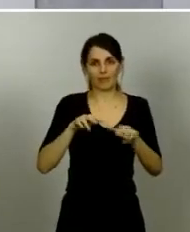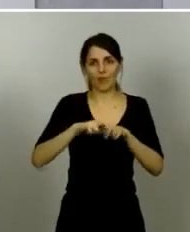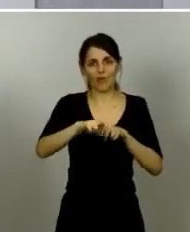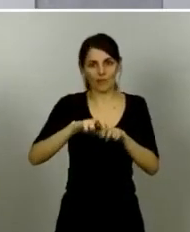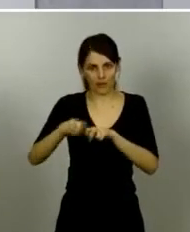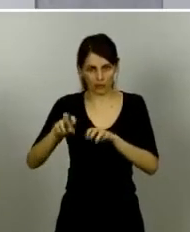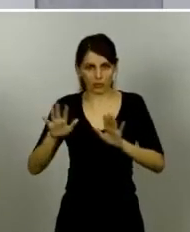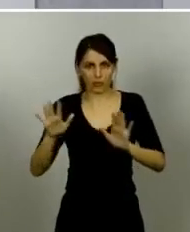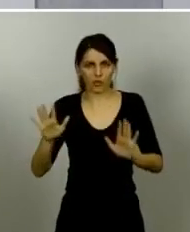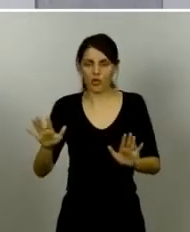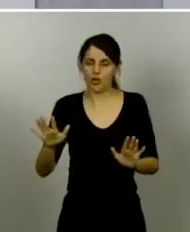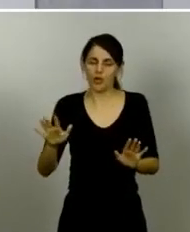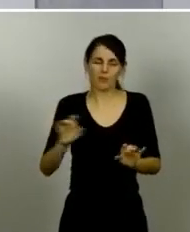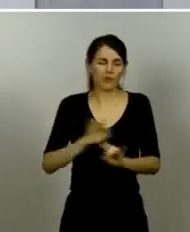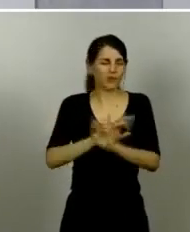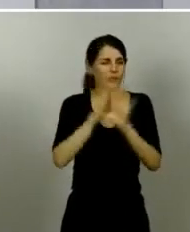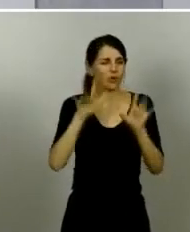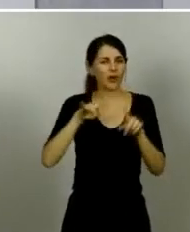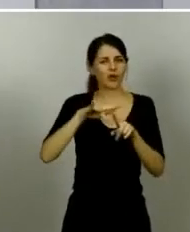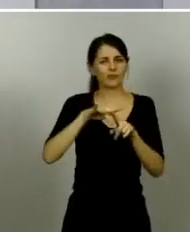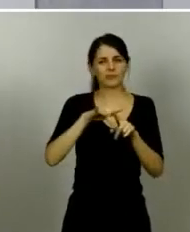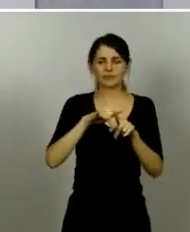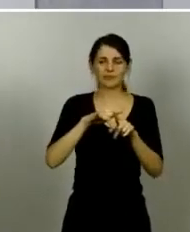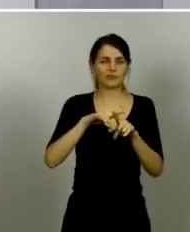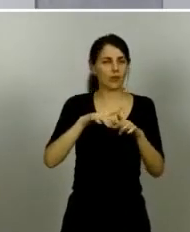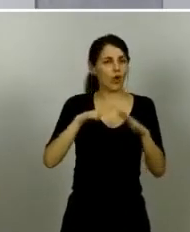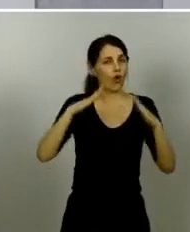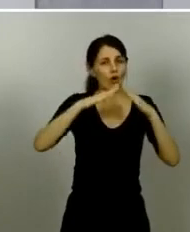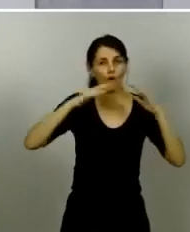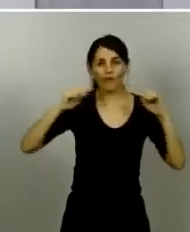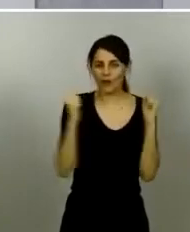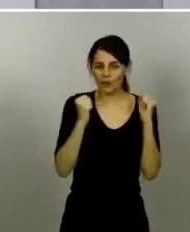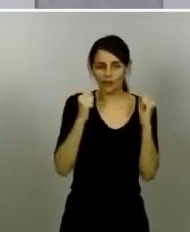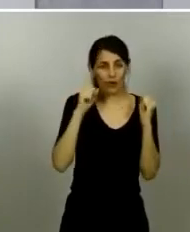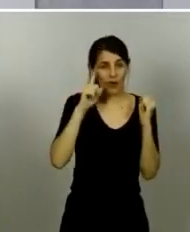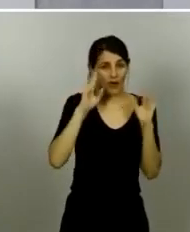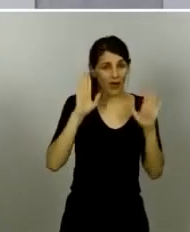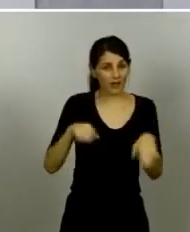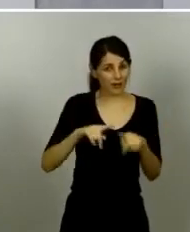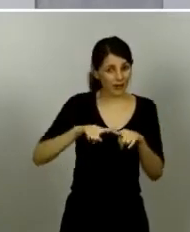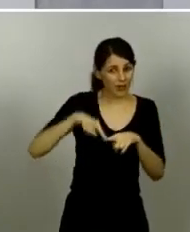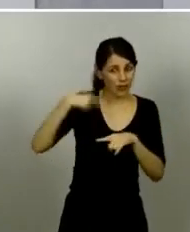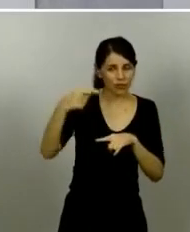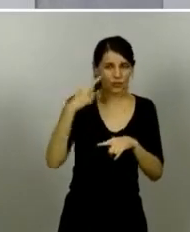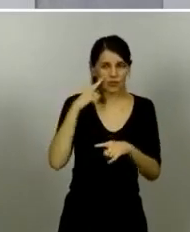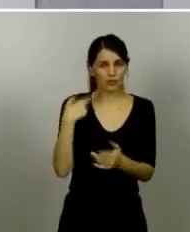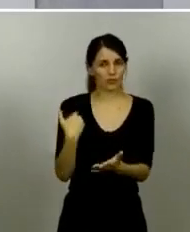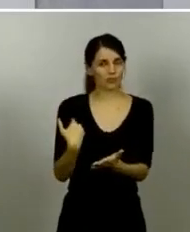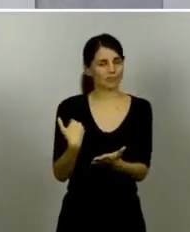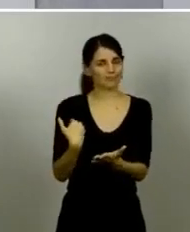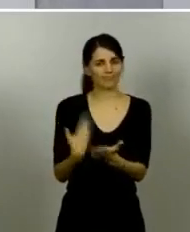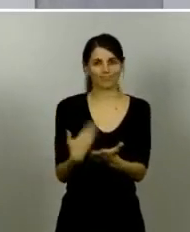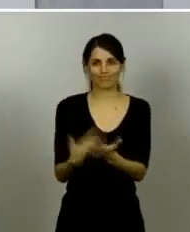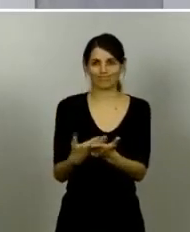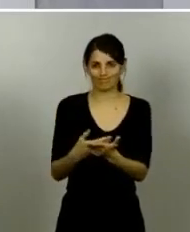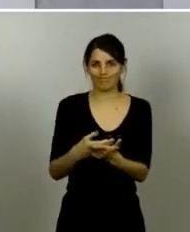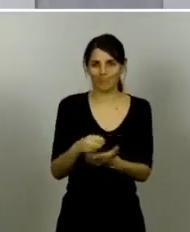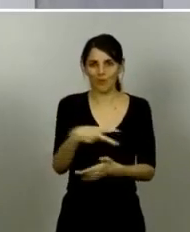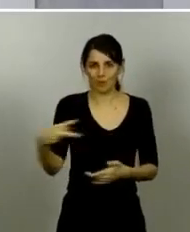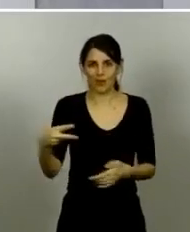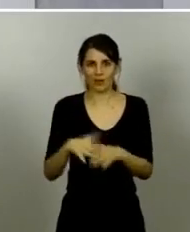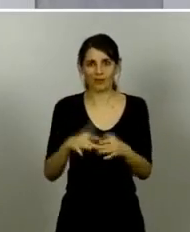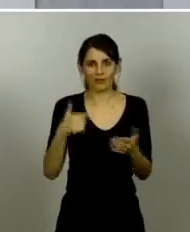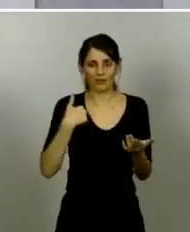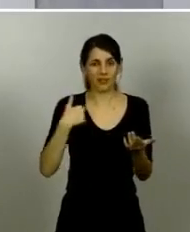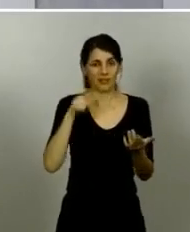un confinamiento que ha funcionado yo creo que esto es un dato bastante objetivo el 35% de incremento de casos a las cifras que hemos dado a conocer estos últimos días